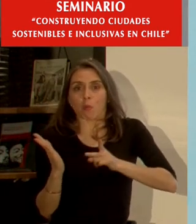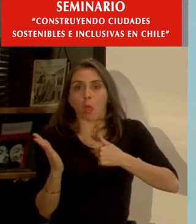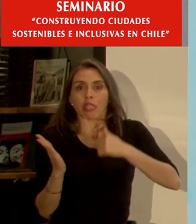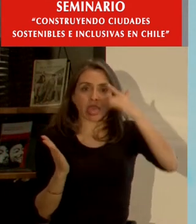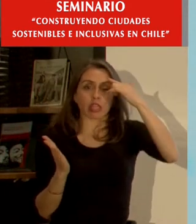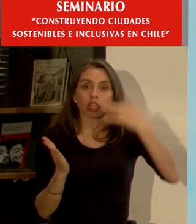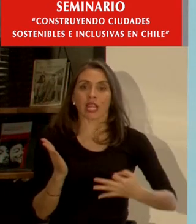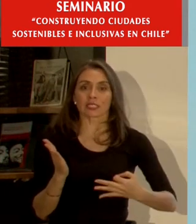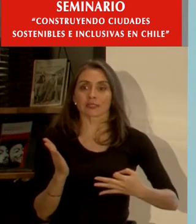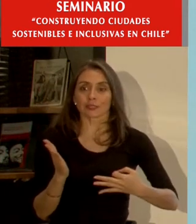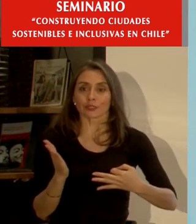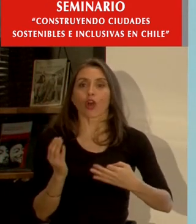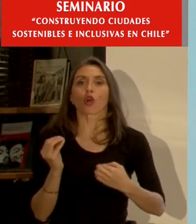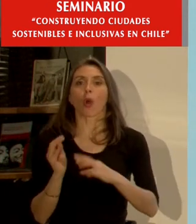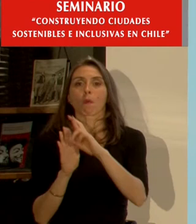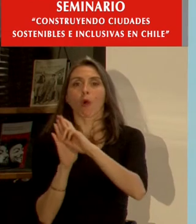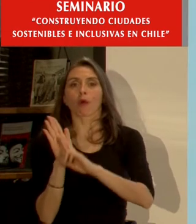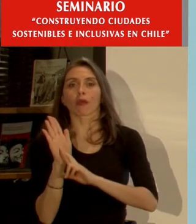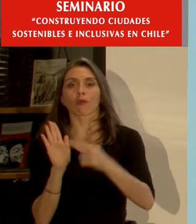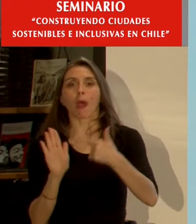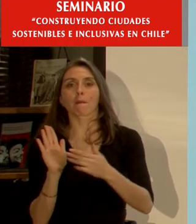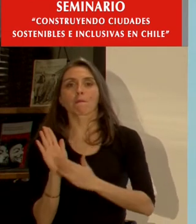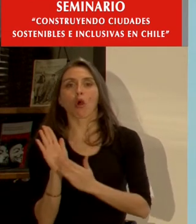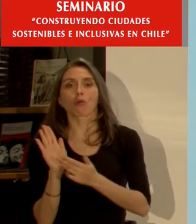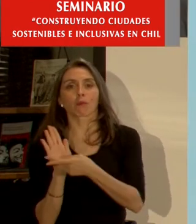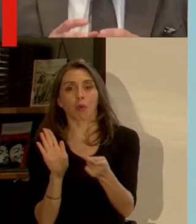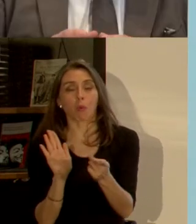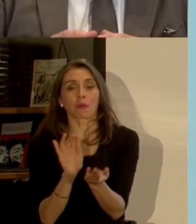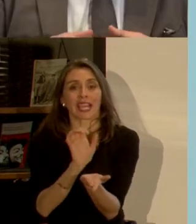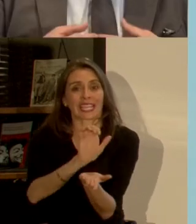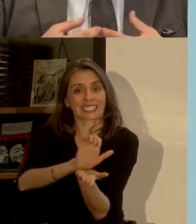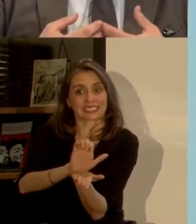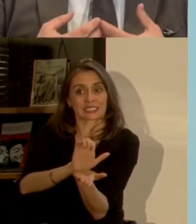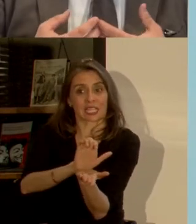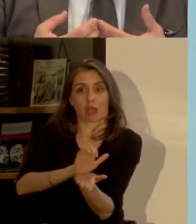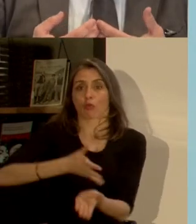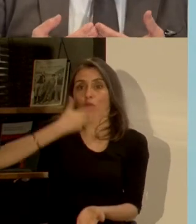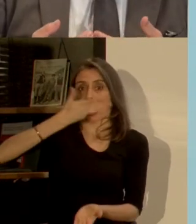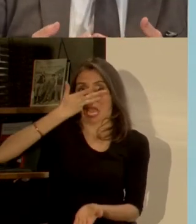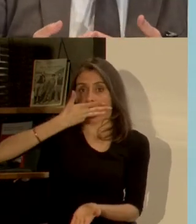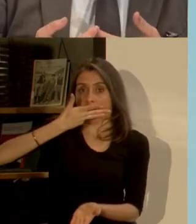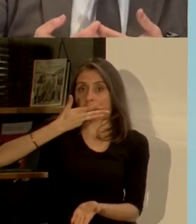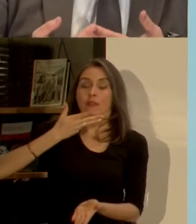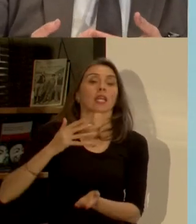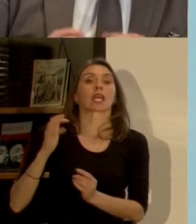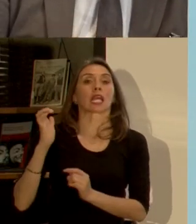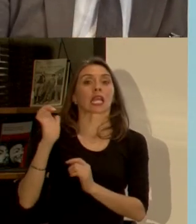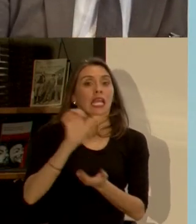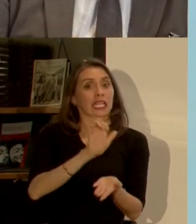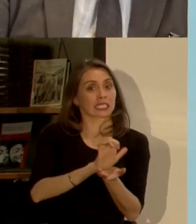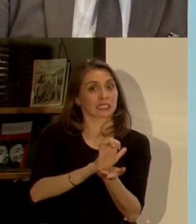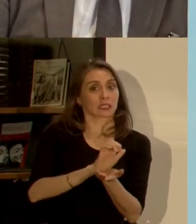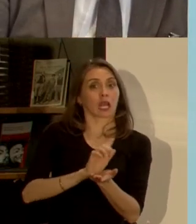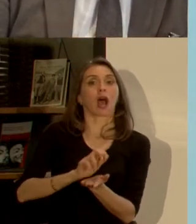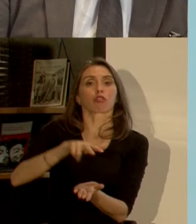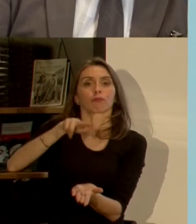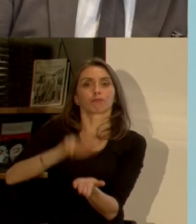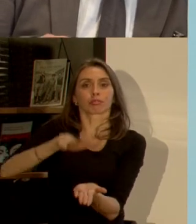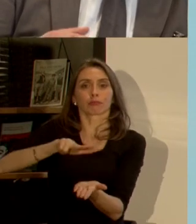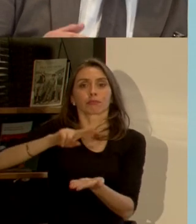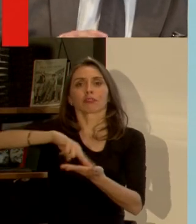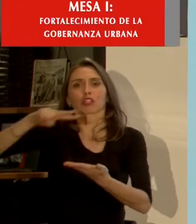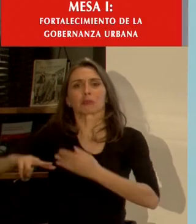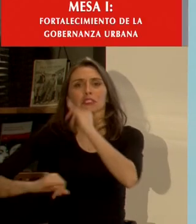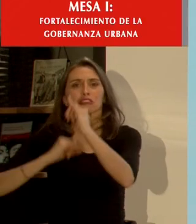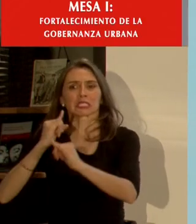de de políticas públicas cuando un estado predica o cuando un estado se obliga a ciertos tratados internacionales